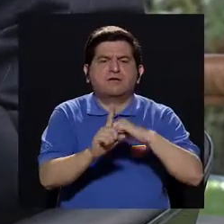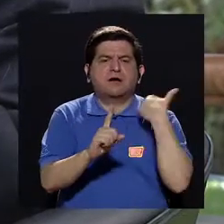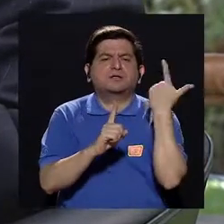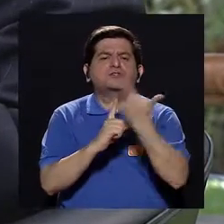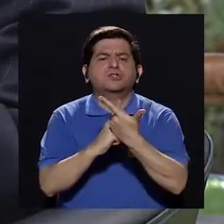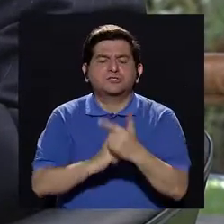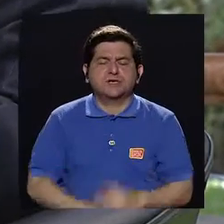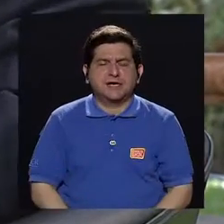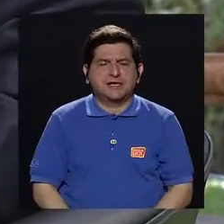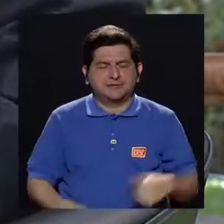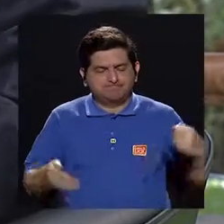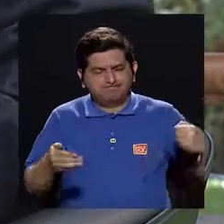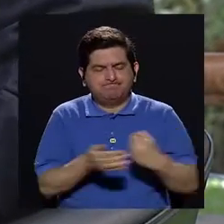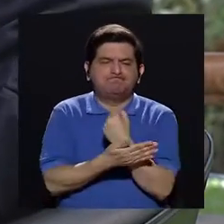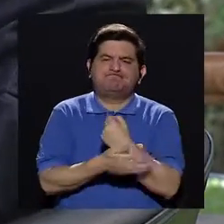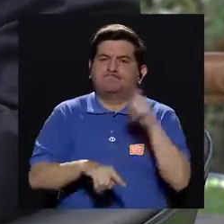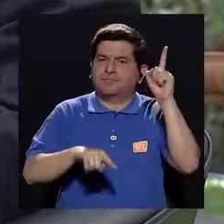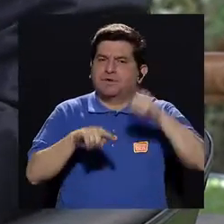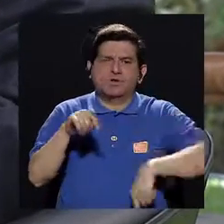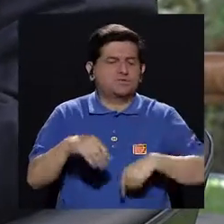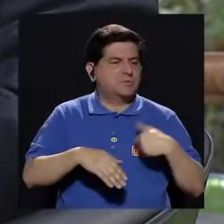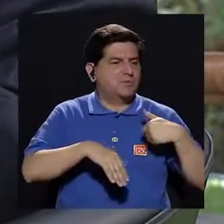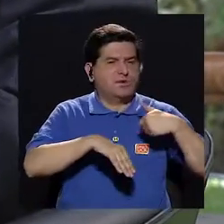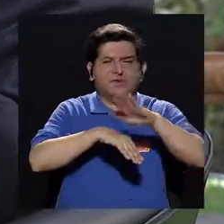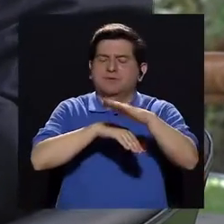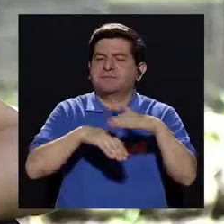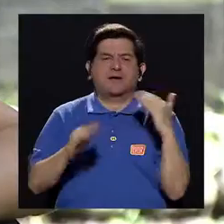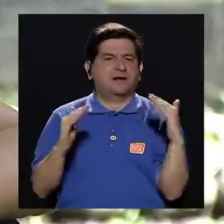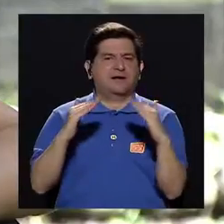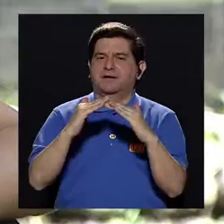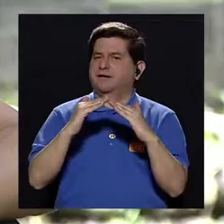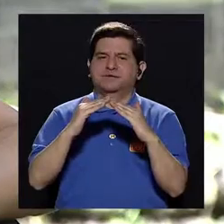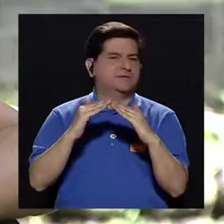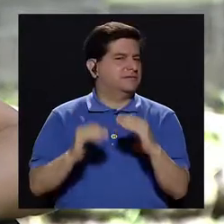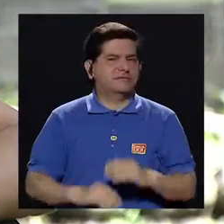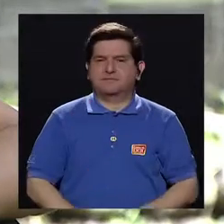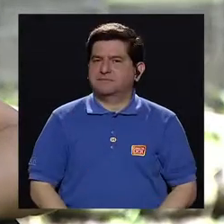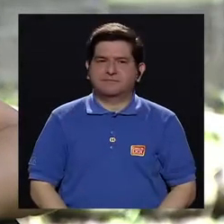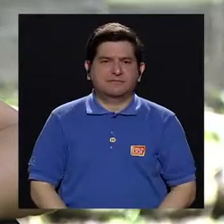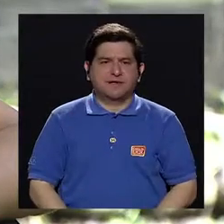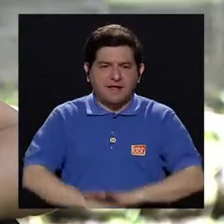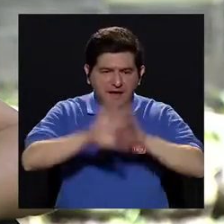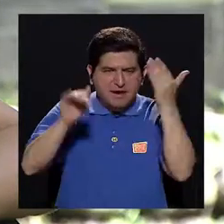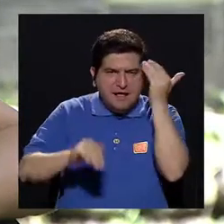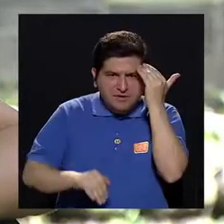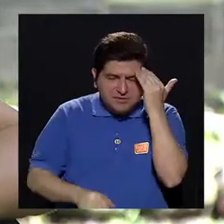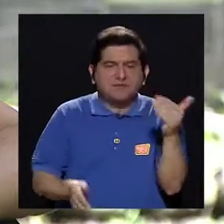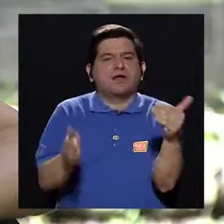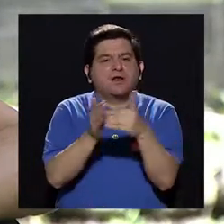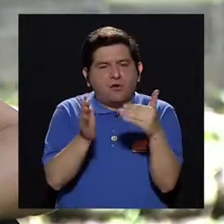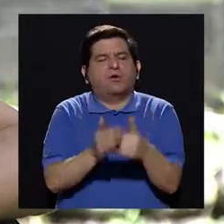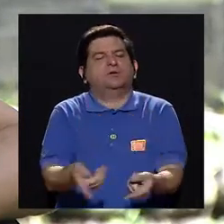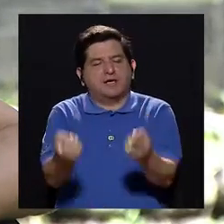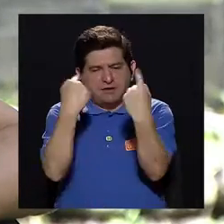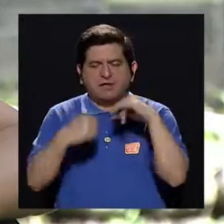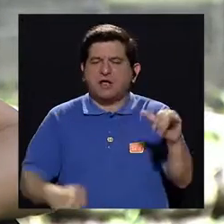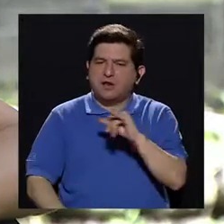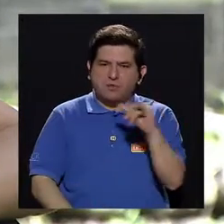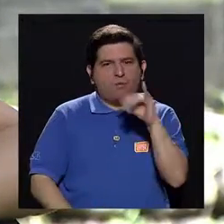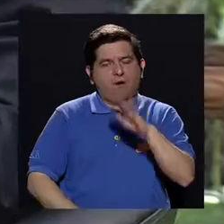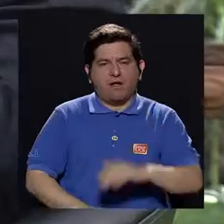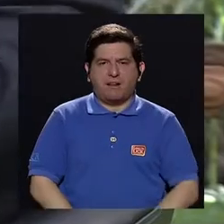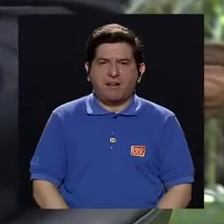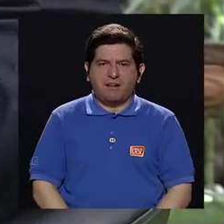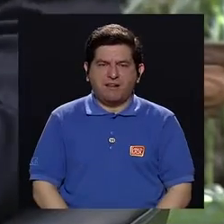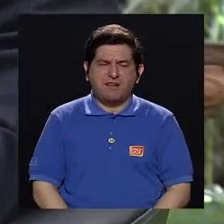social y desgraciadamente no se pueden ir para la casa, porque estamos claros de que nos va a volver en la misma condición.